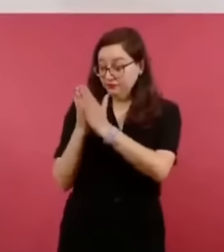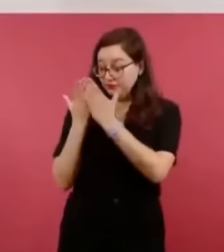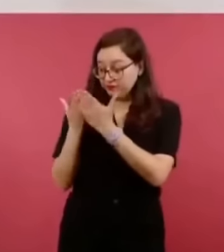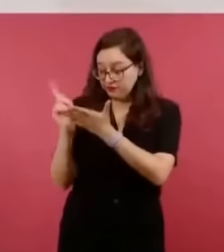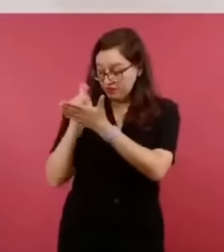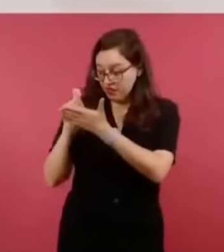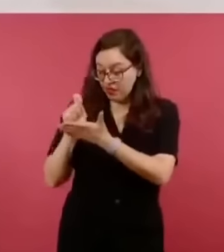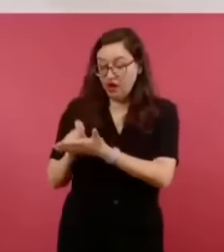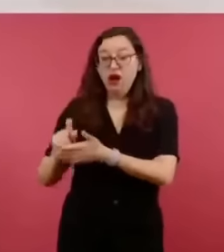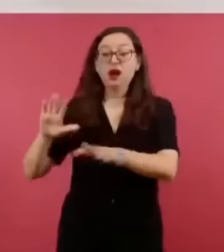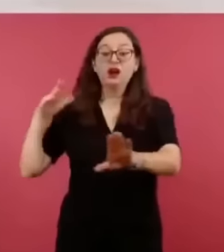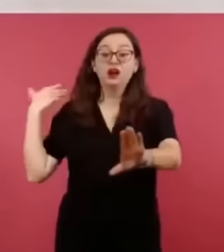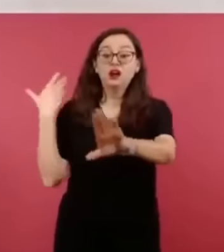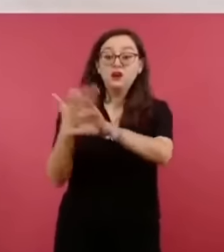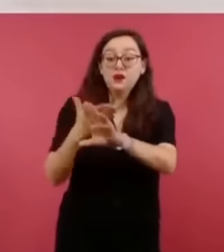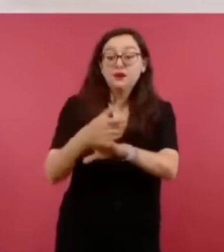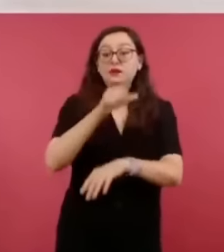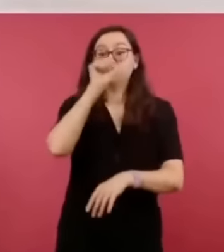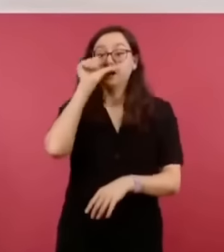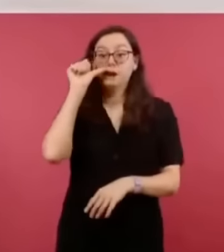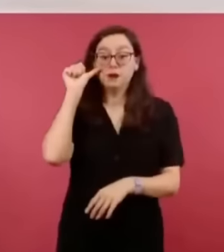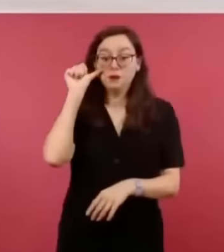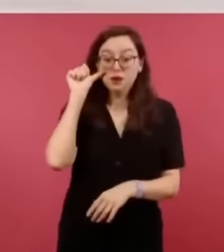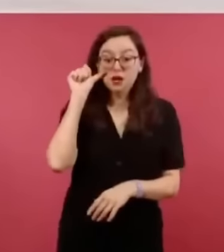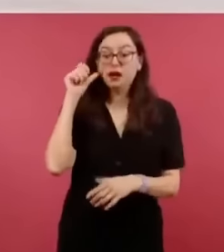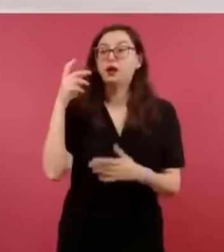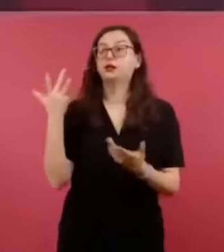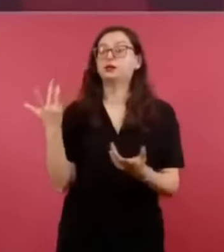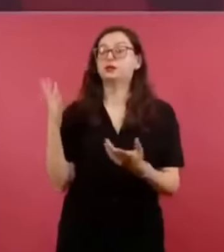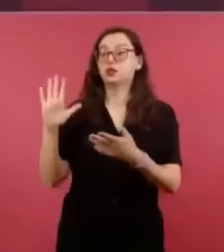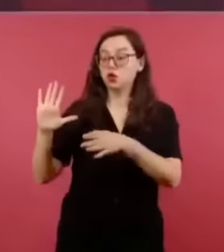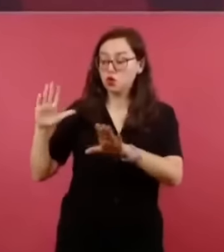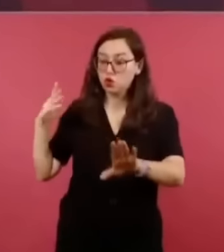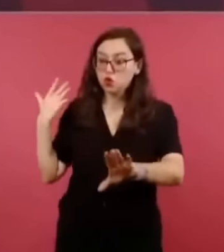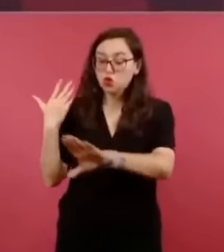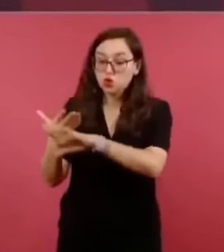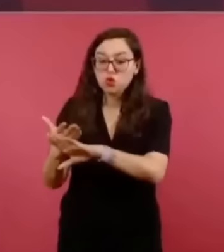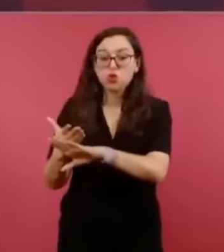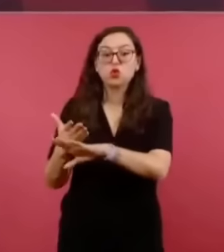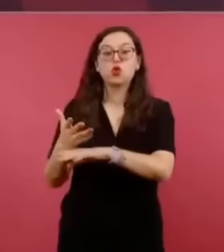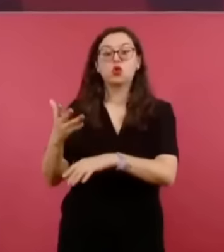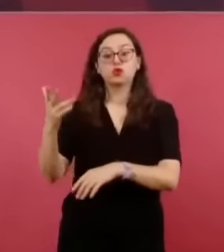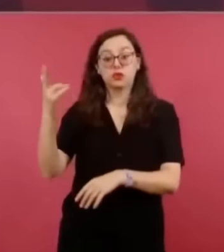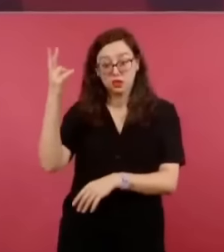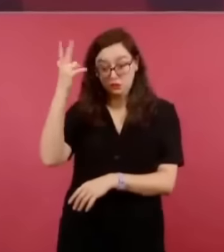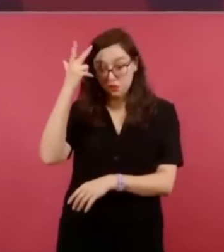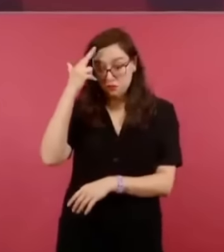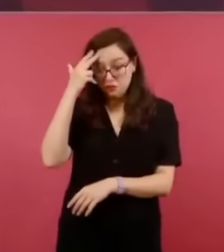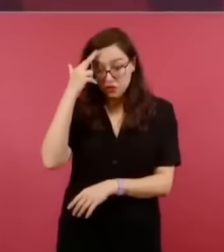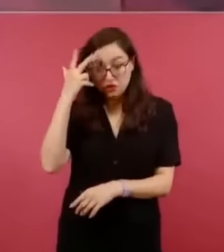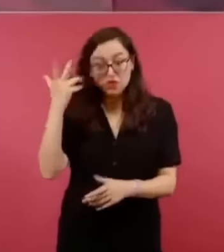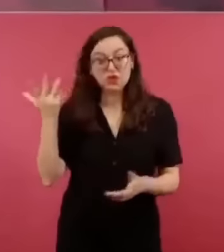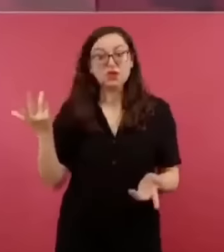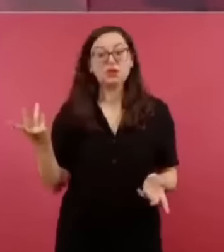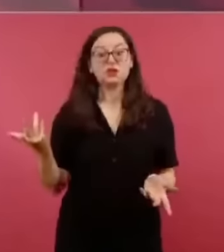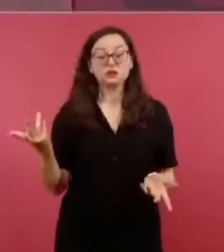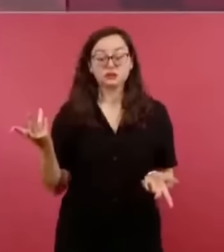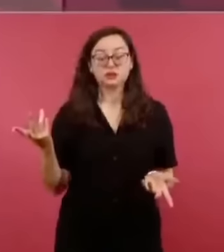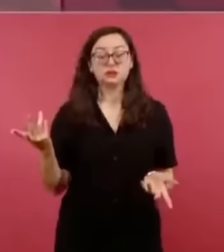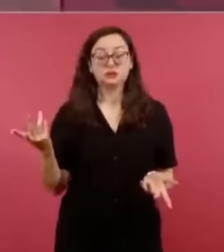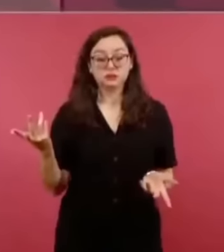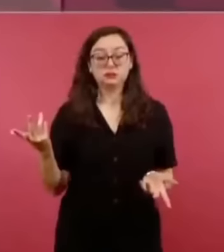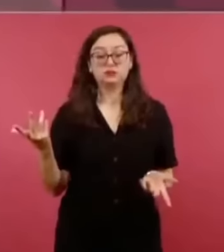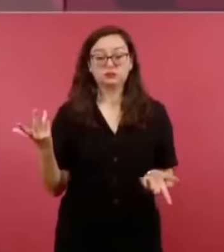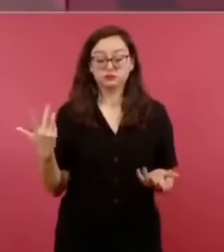de su protector Porfirio Díaz, que es un